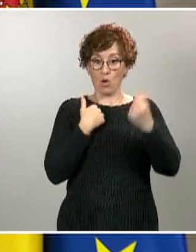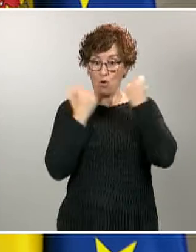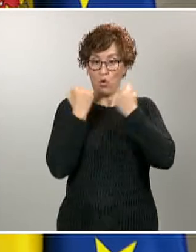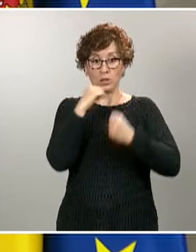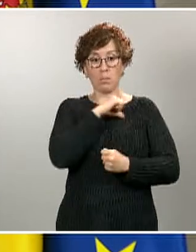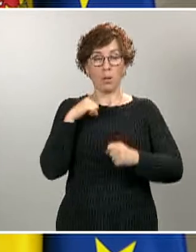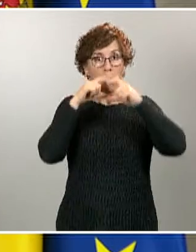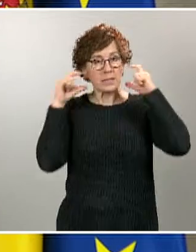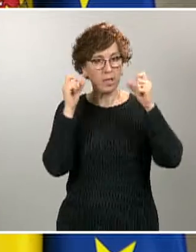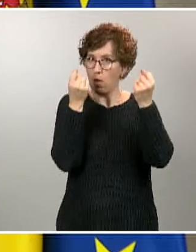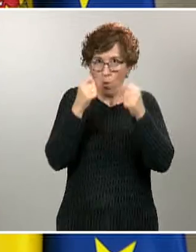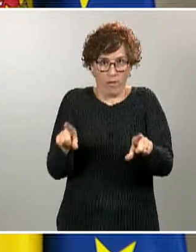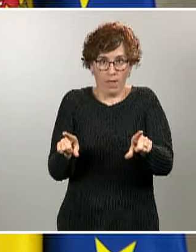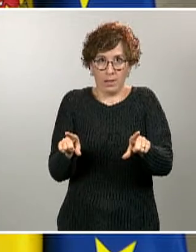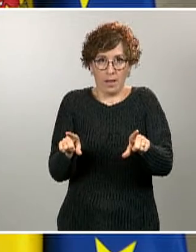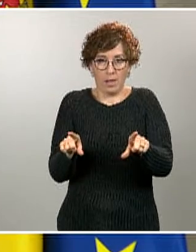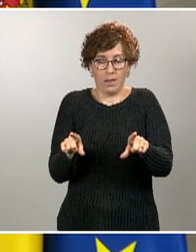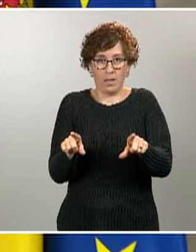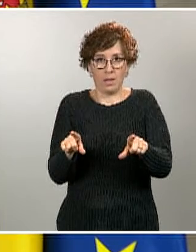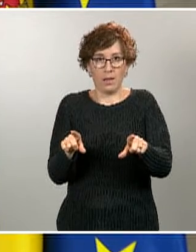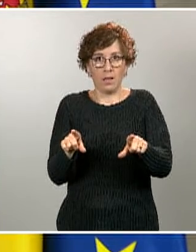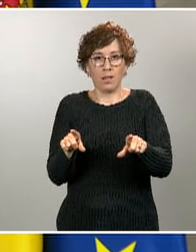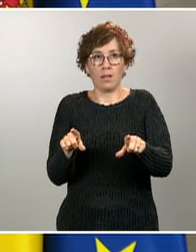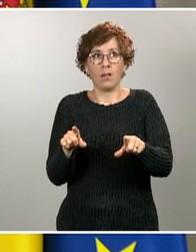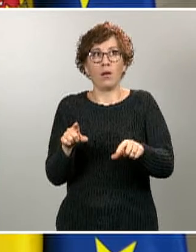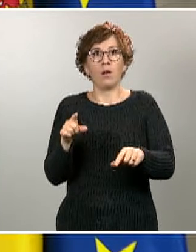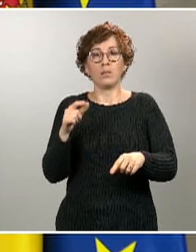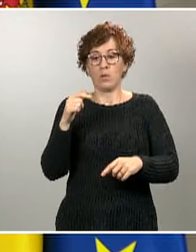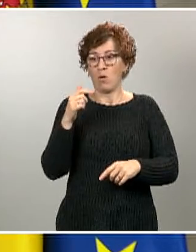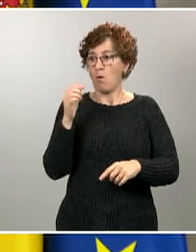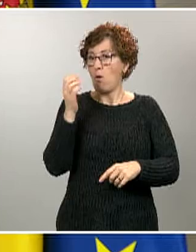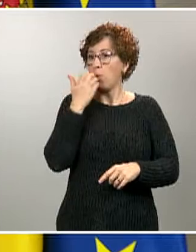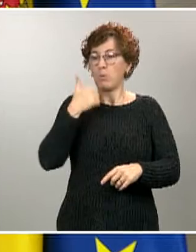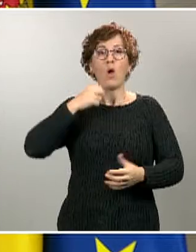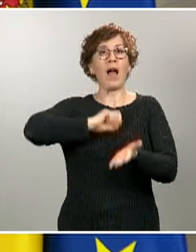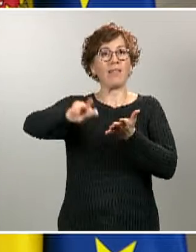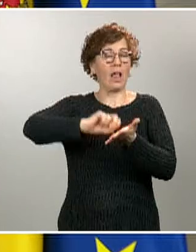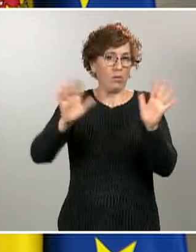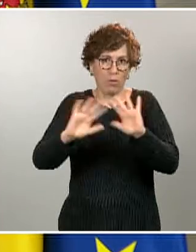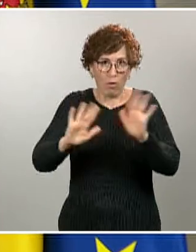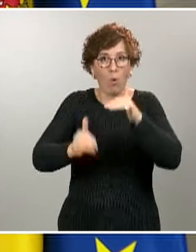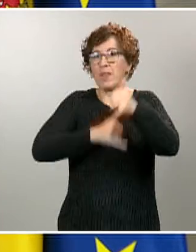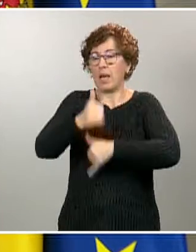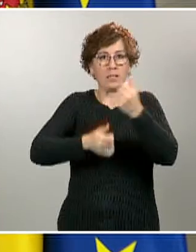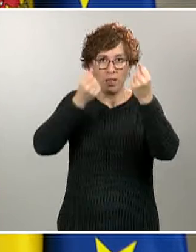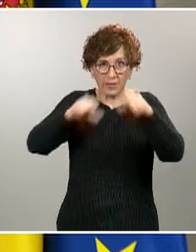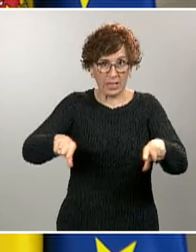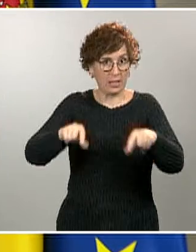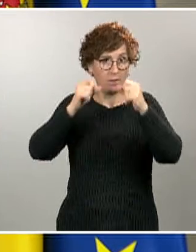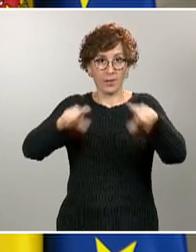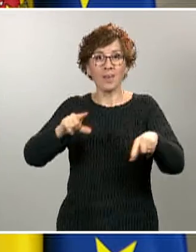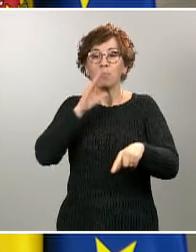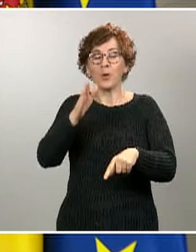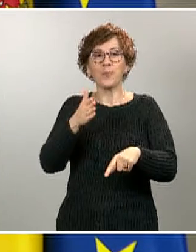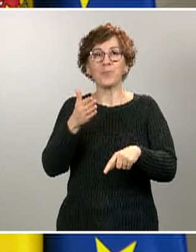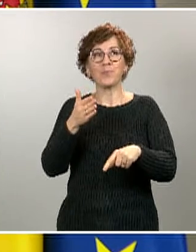no es necesario si hay un desplazamiento al puesto de trabajo andando o en bicicleta, porque ahí no hay dificultad en mantener la